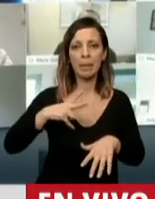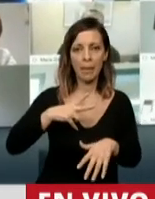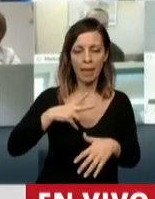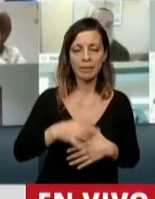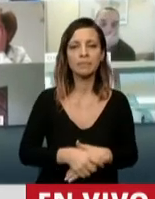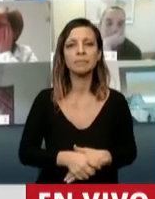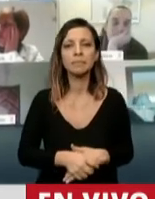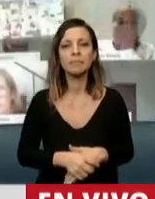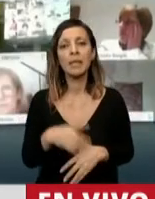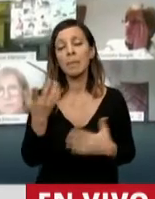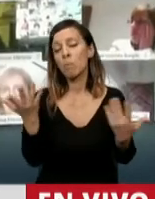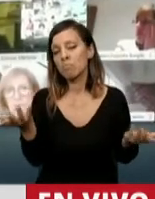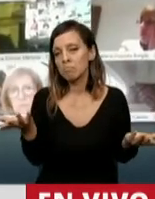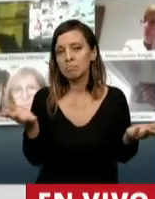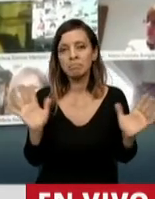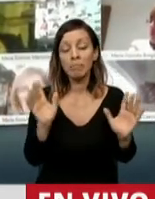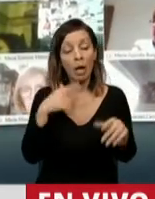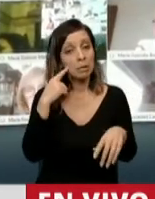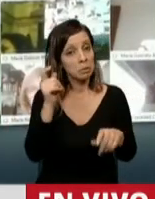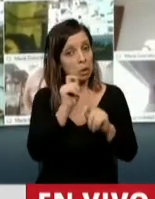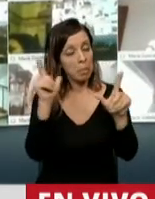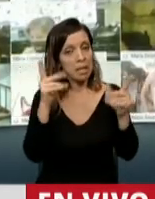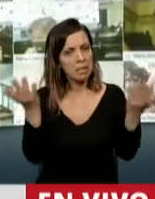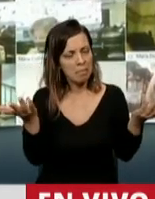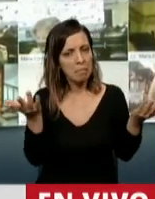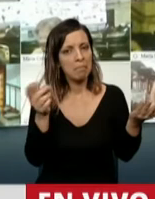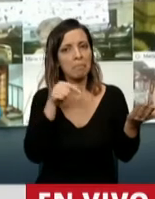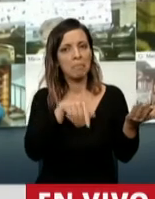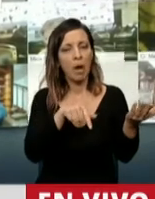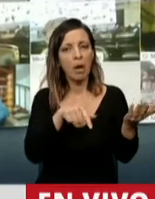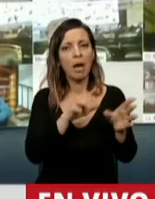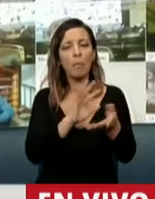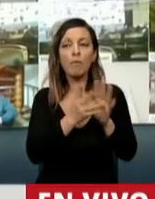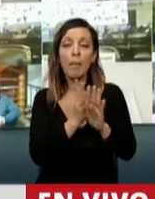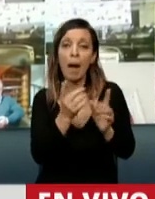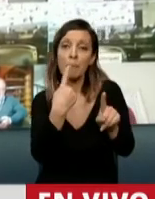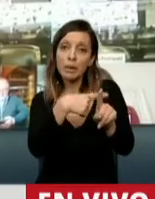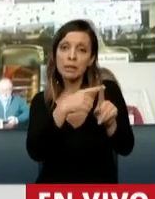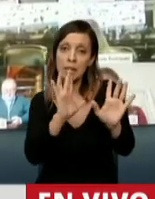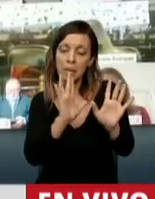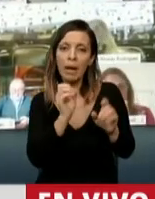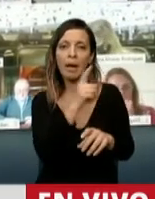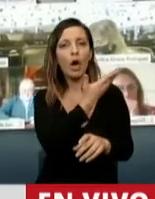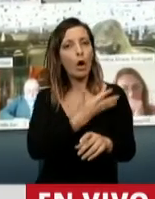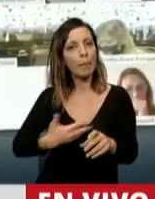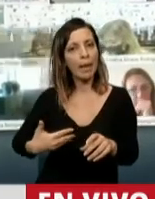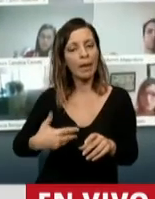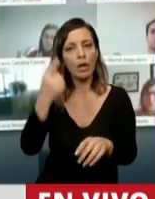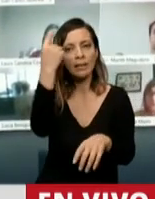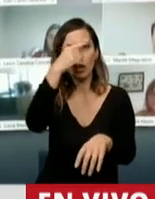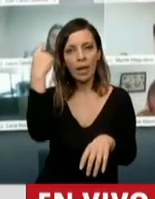Pero bueno, esta sorpresa inicial que nos dio en términos positivos de que el Gobierno Nacional